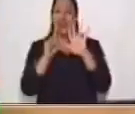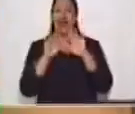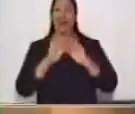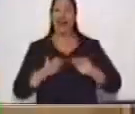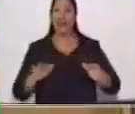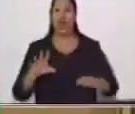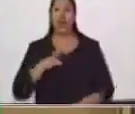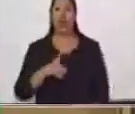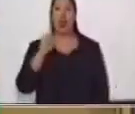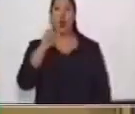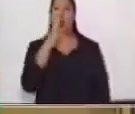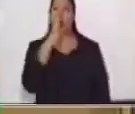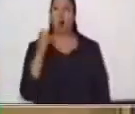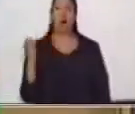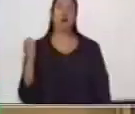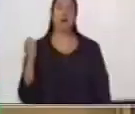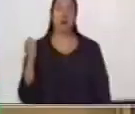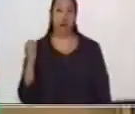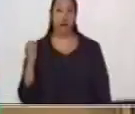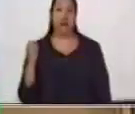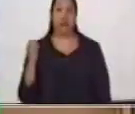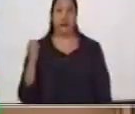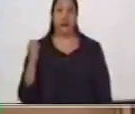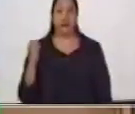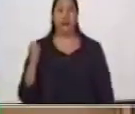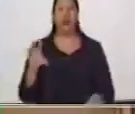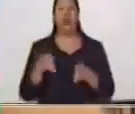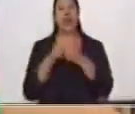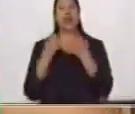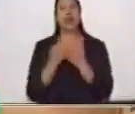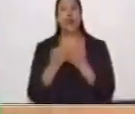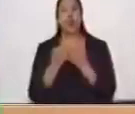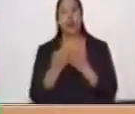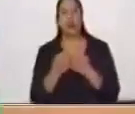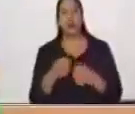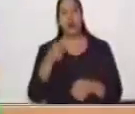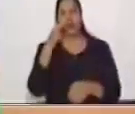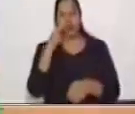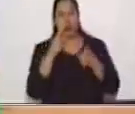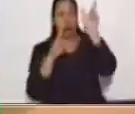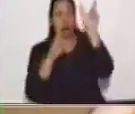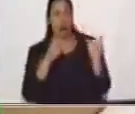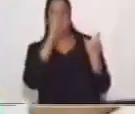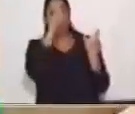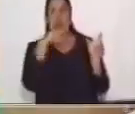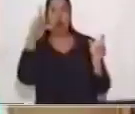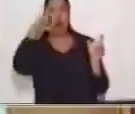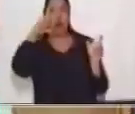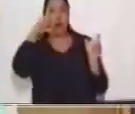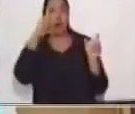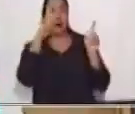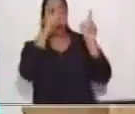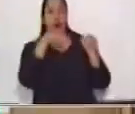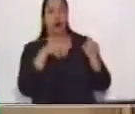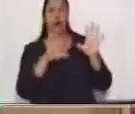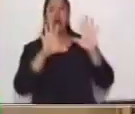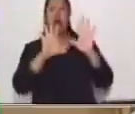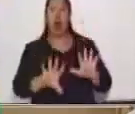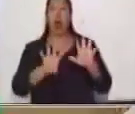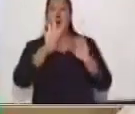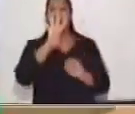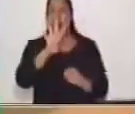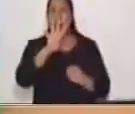Observando la barra amarilla, me puedo dar cuenta que tengo a catorce niños que tienen dos hermanos.